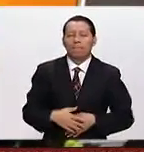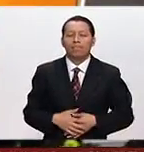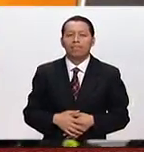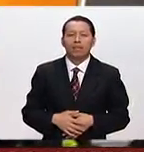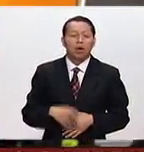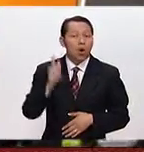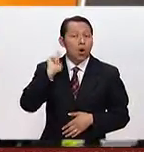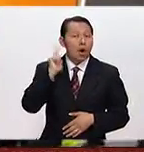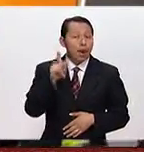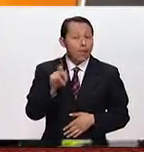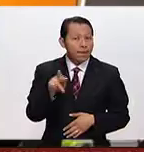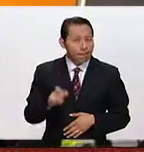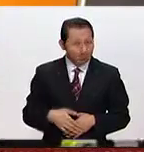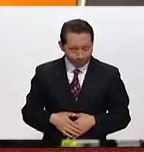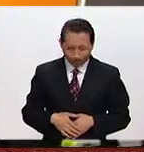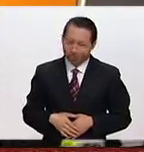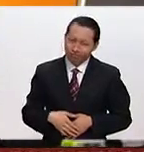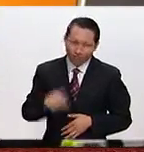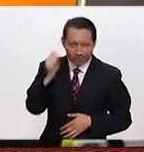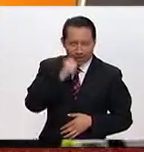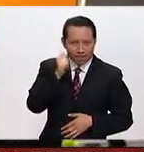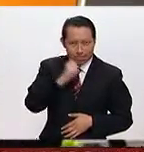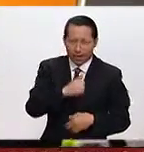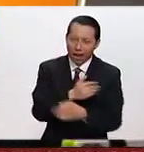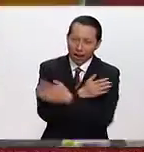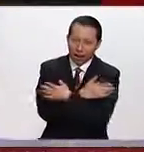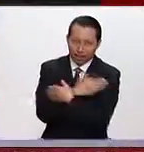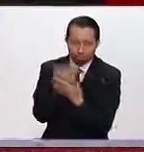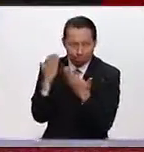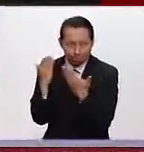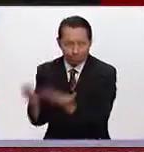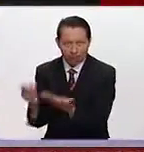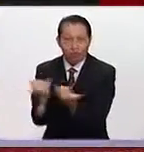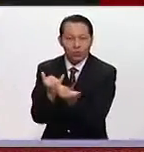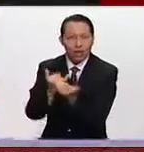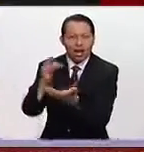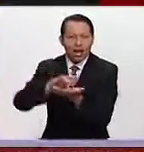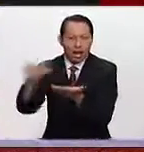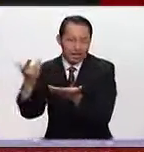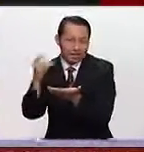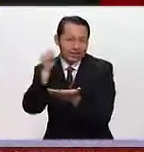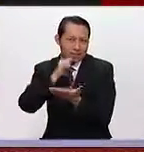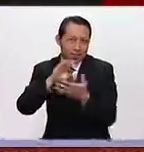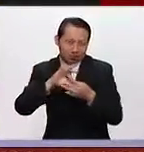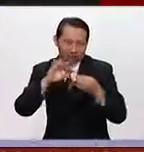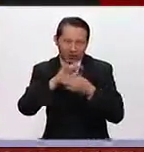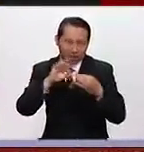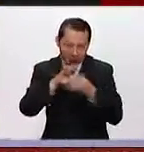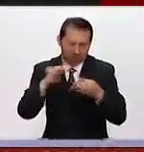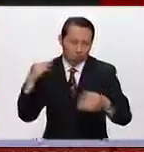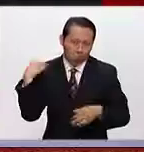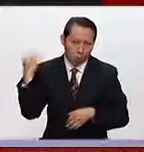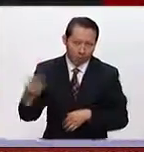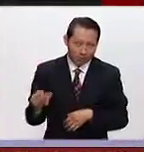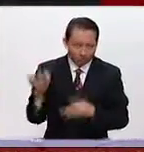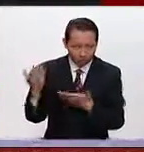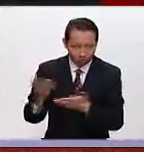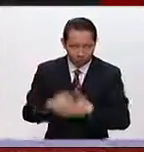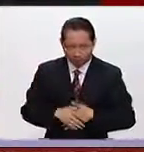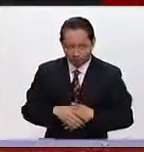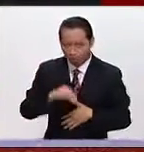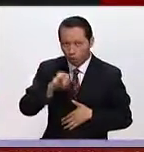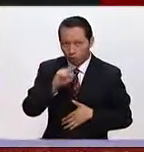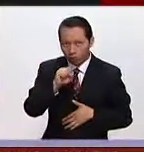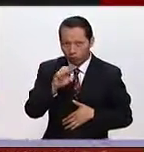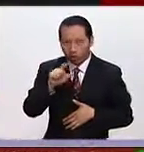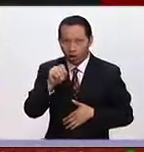Ojalá, Pepe. Un abrazo como siempre y un agradecimiento por estos reportes tan completos desde Washington. José